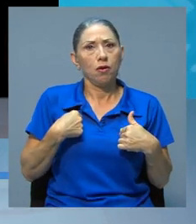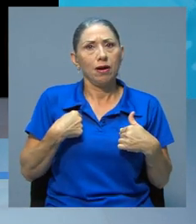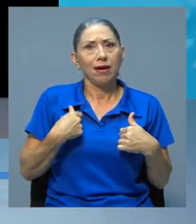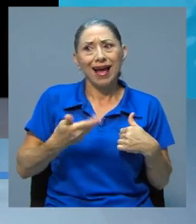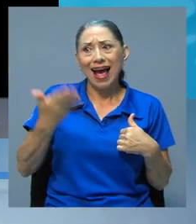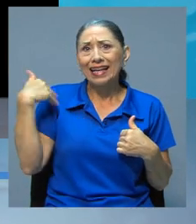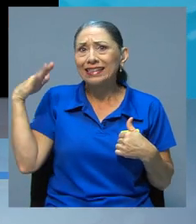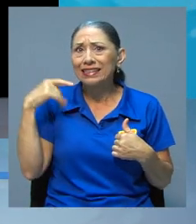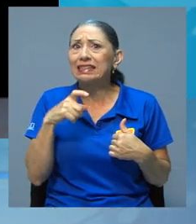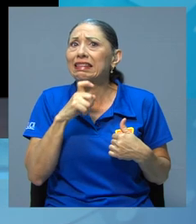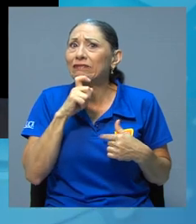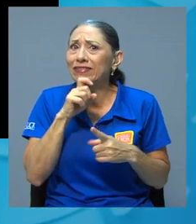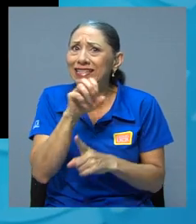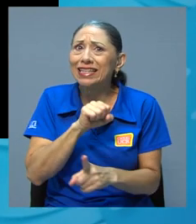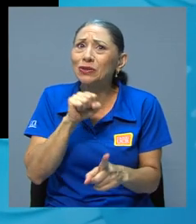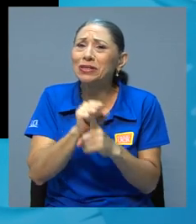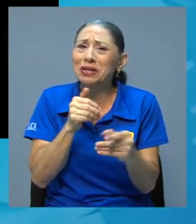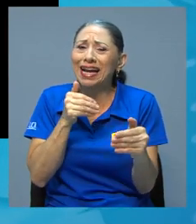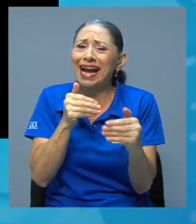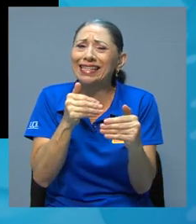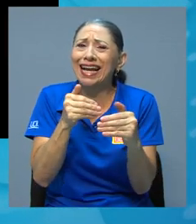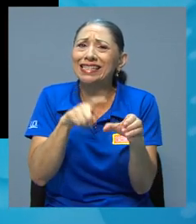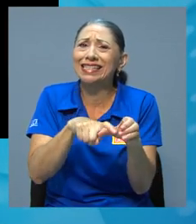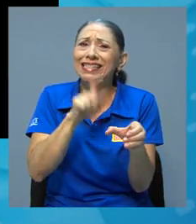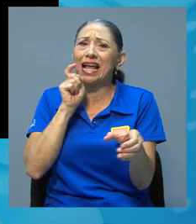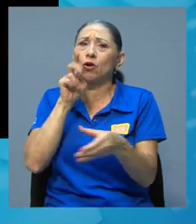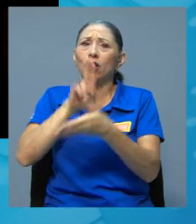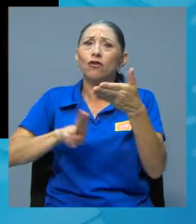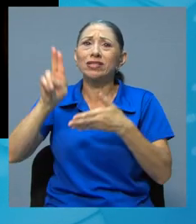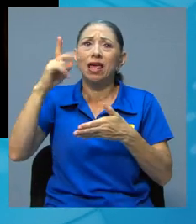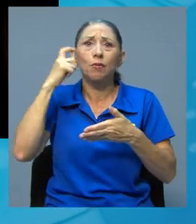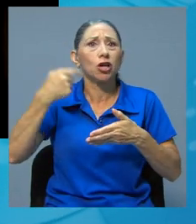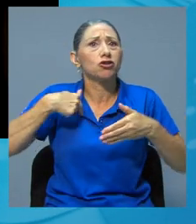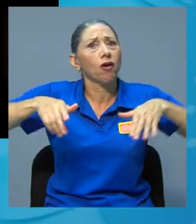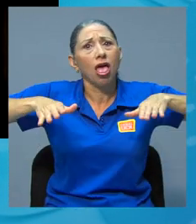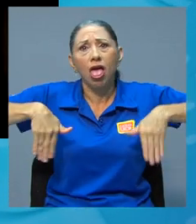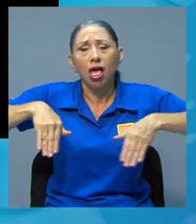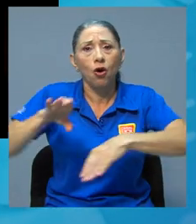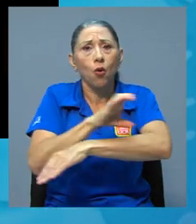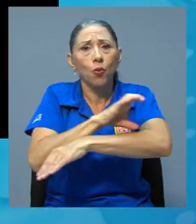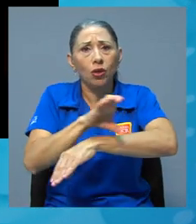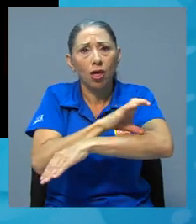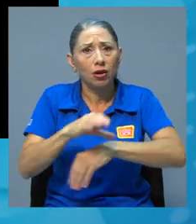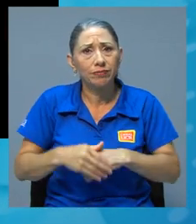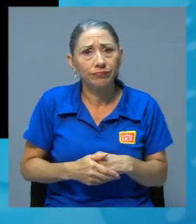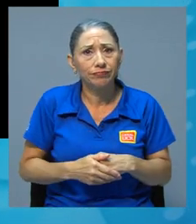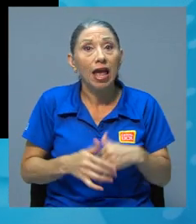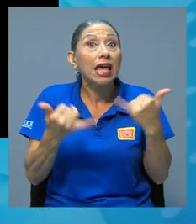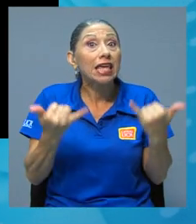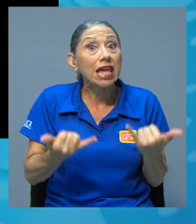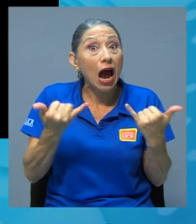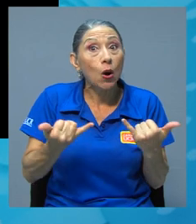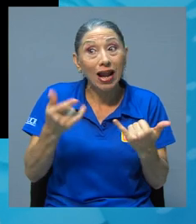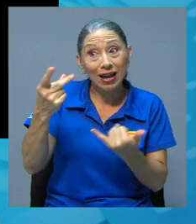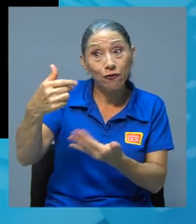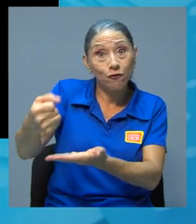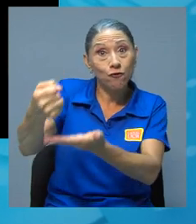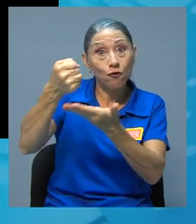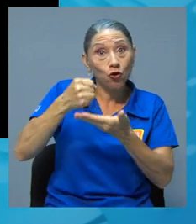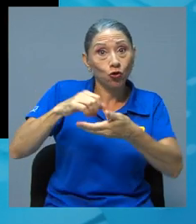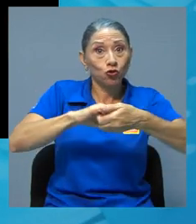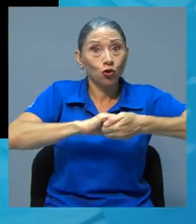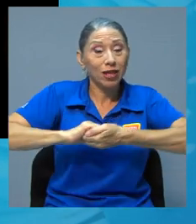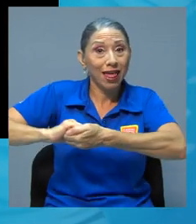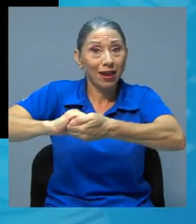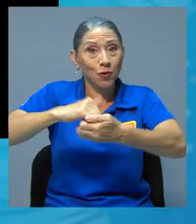guindando de un hilo en dejar la universidad por no tener una computadora y ahora que el Fondo Solidario